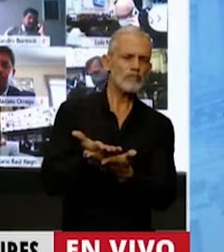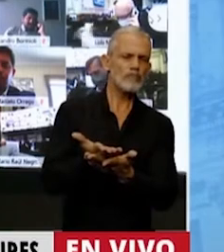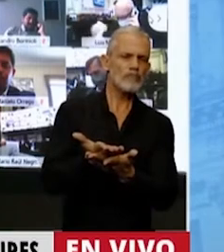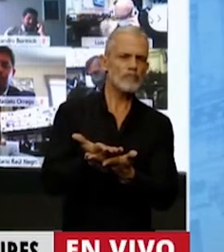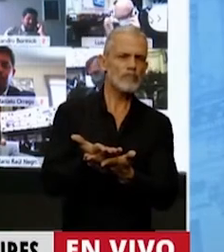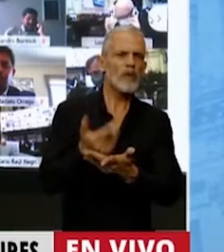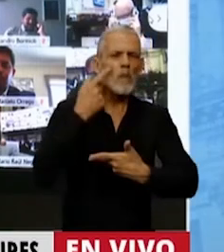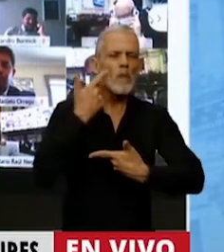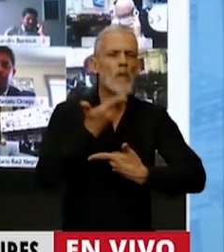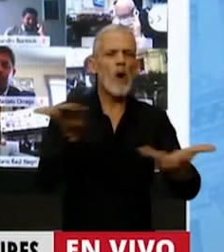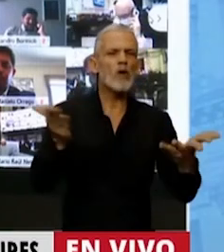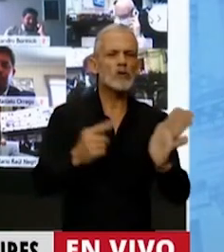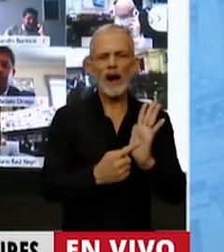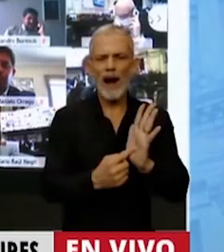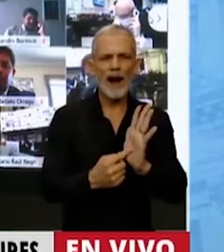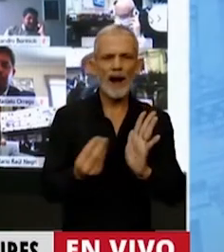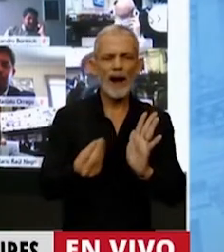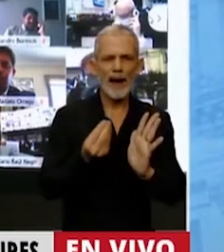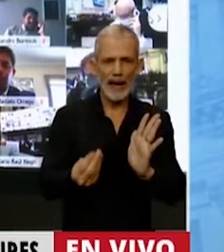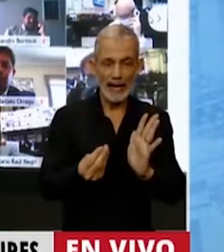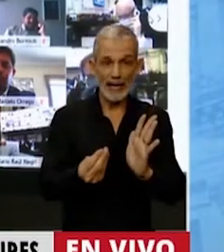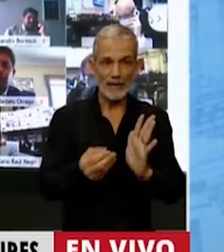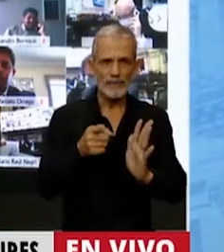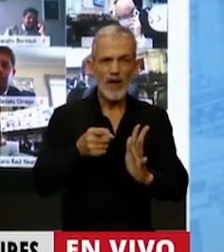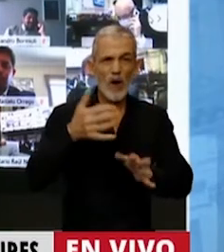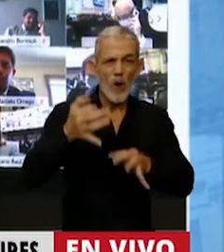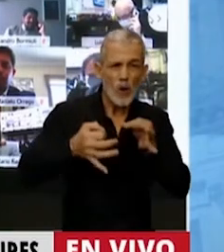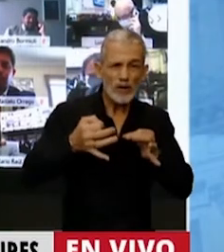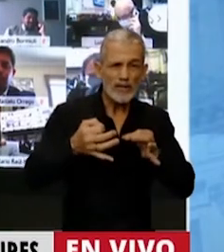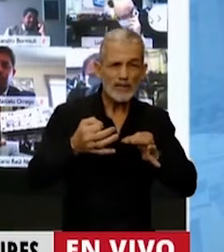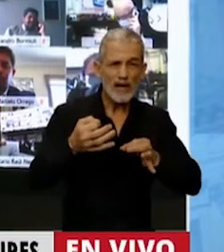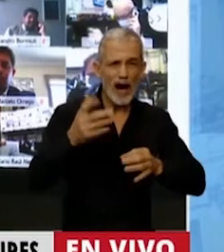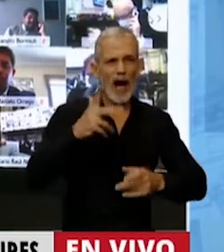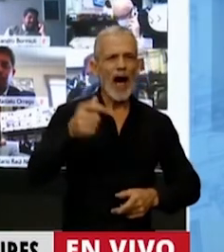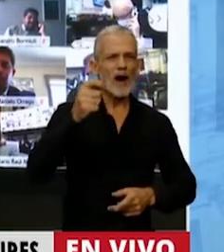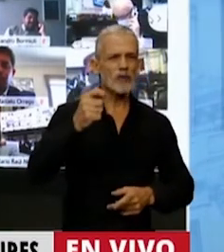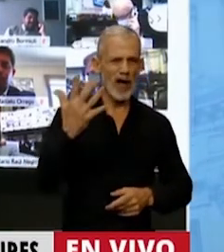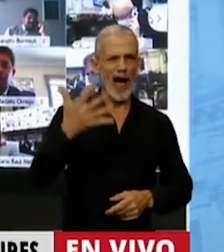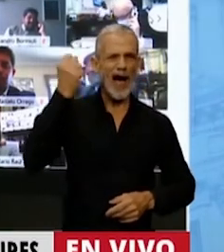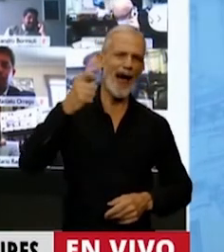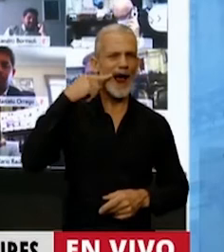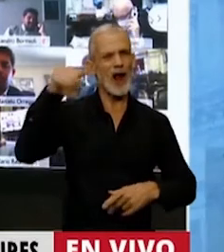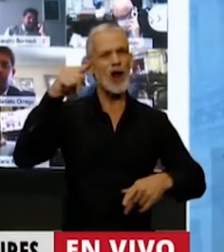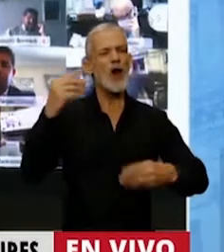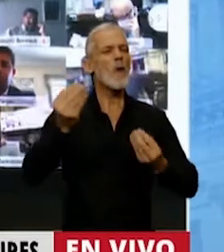que esa justicia se logró por la acción